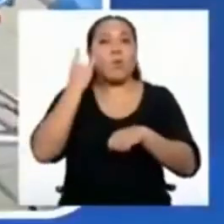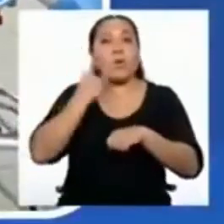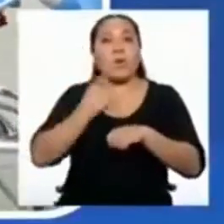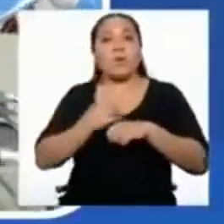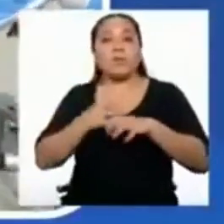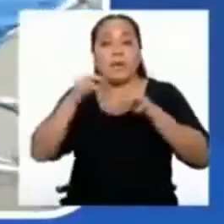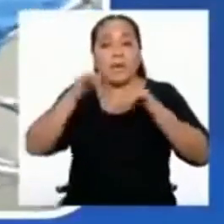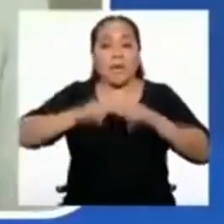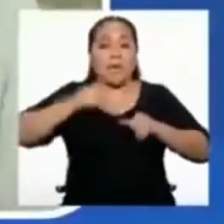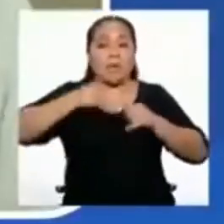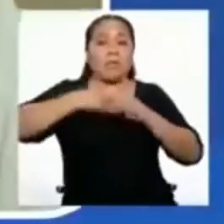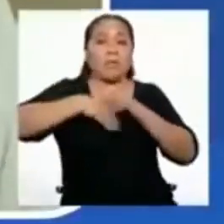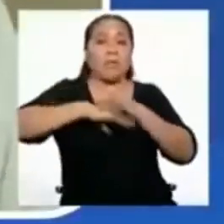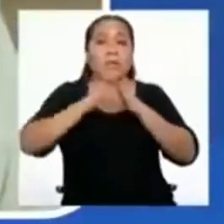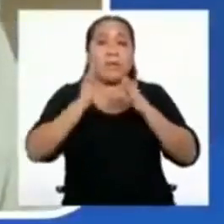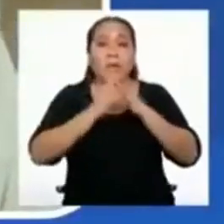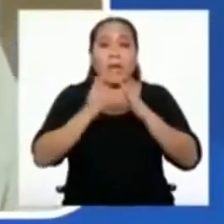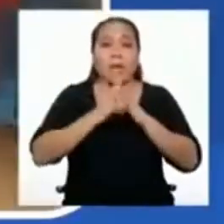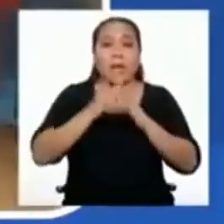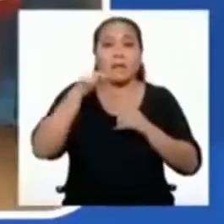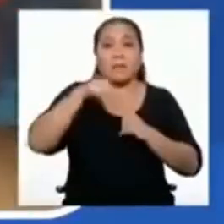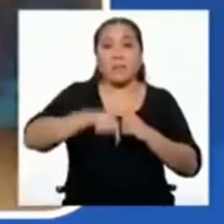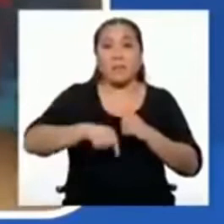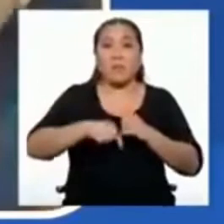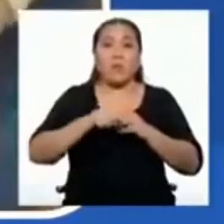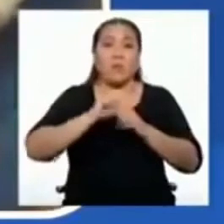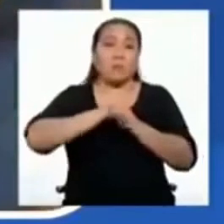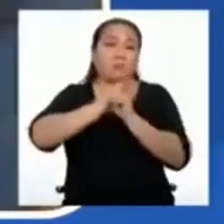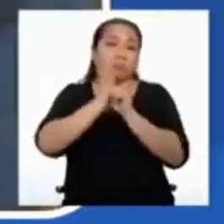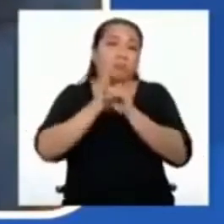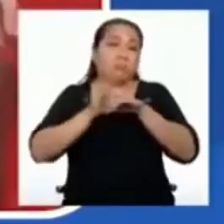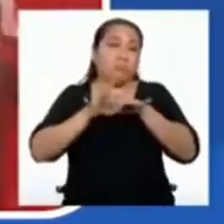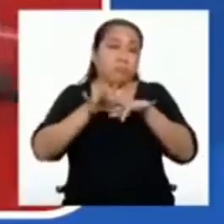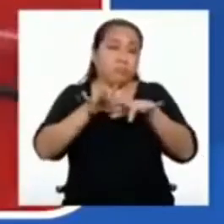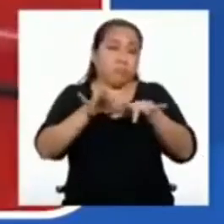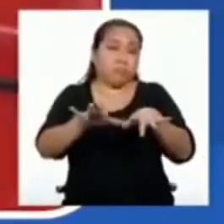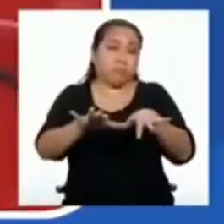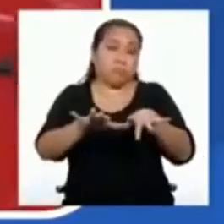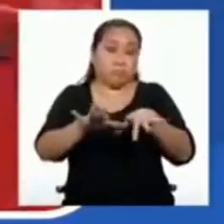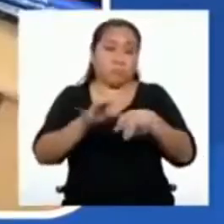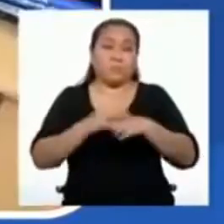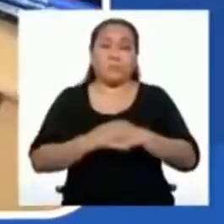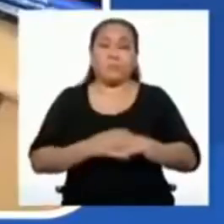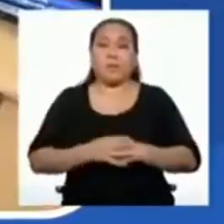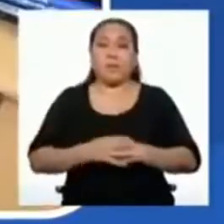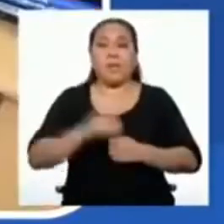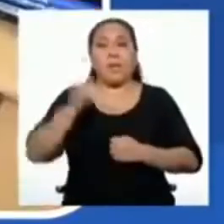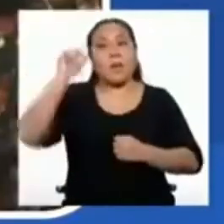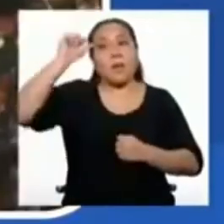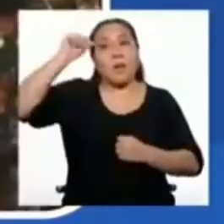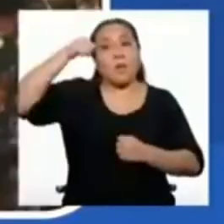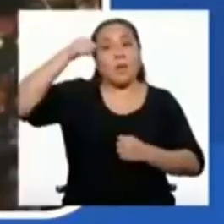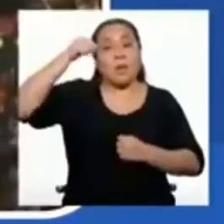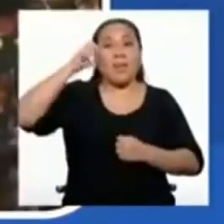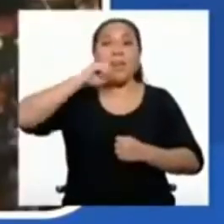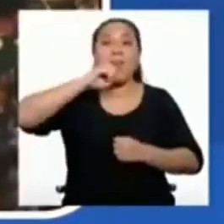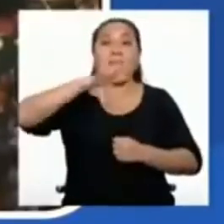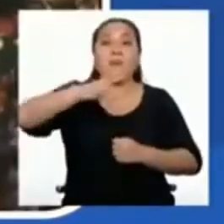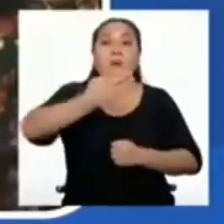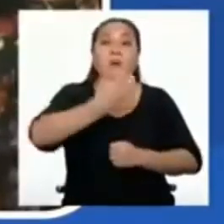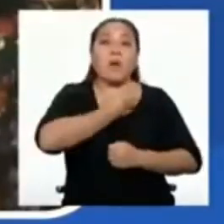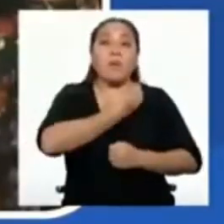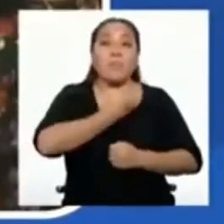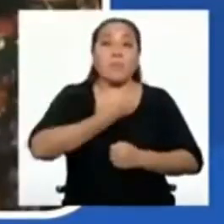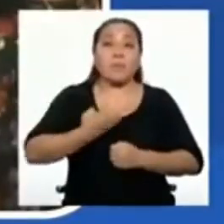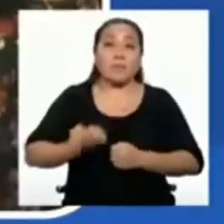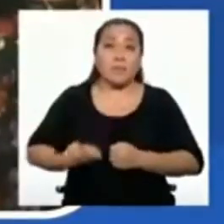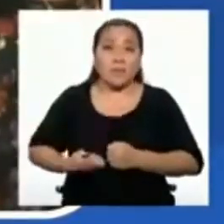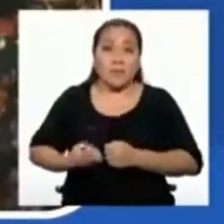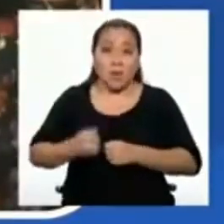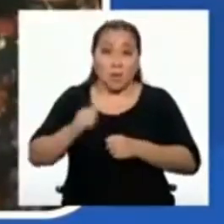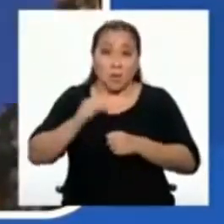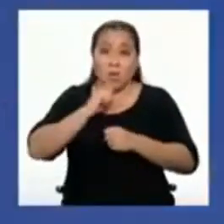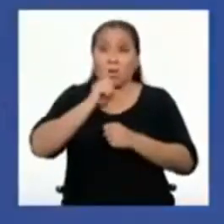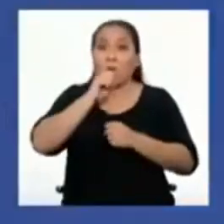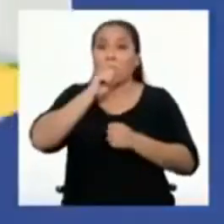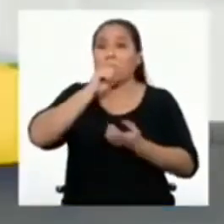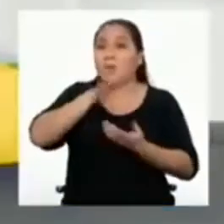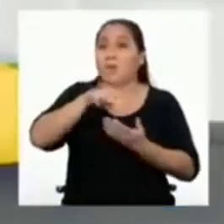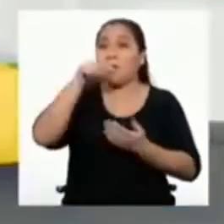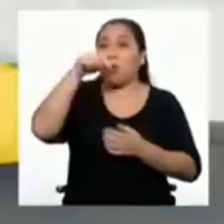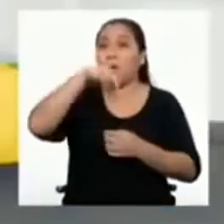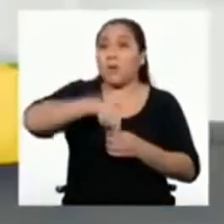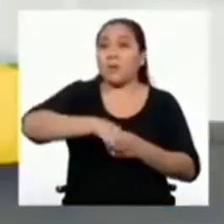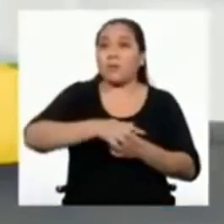en cuarentena debido a la pandemia provocada por el coronavirus. ¿Recuerdan lo que dijo el presidente cuando anunció esta medida?